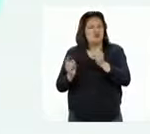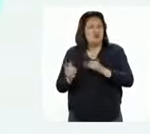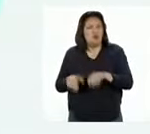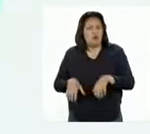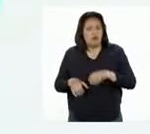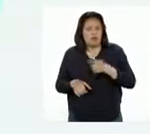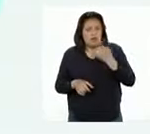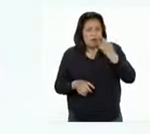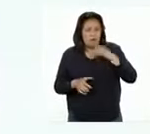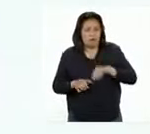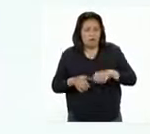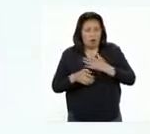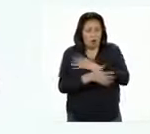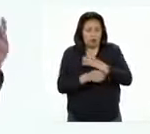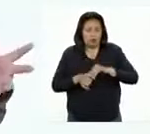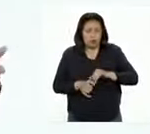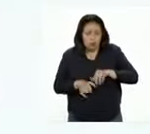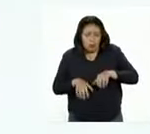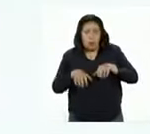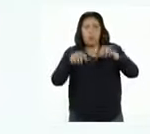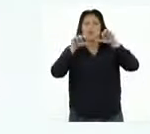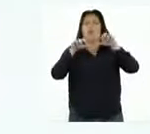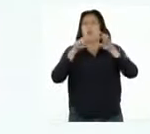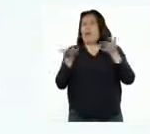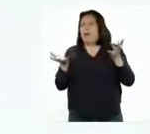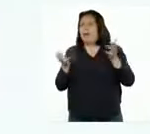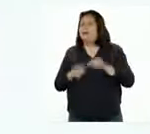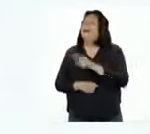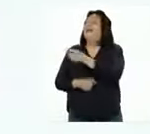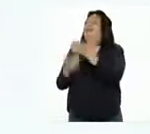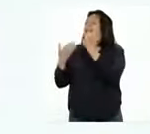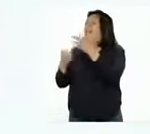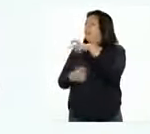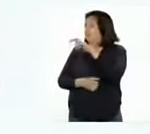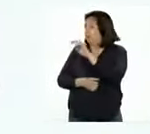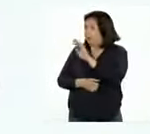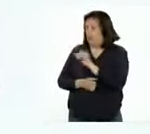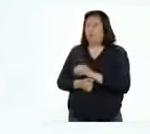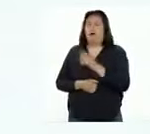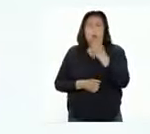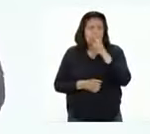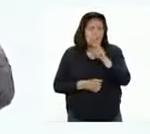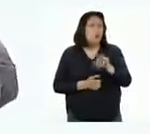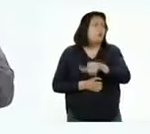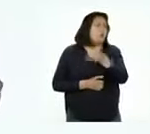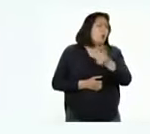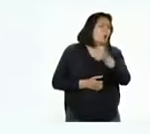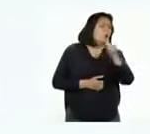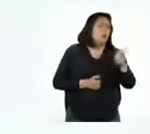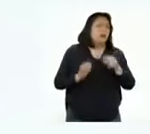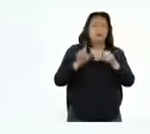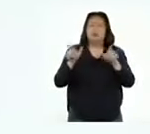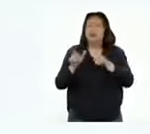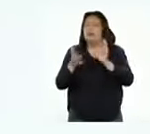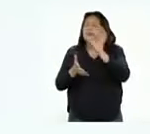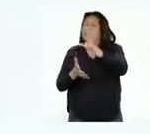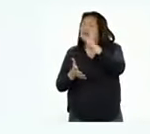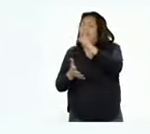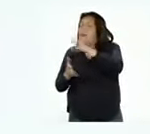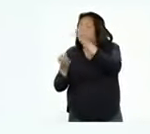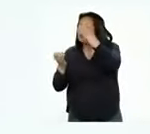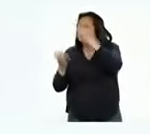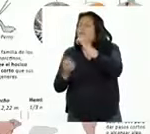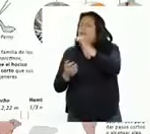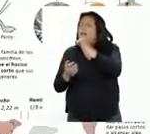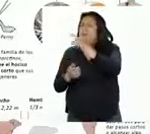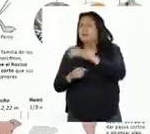anteojos macho. Muchas gracias, Pablo. Veamos, Patty. Sigamos buscando la información que